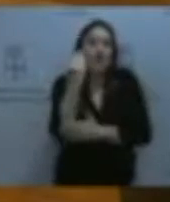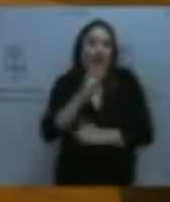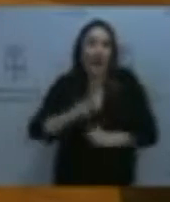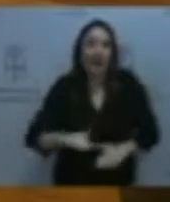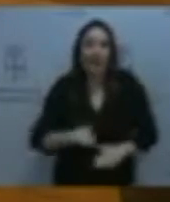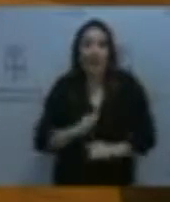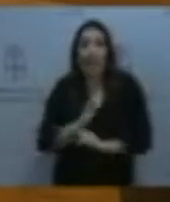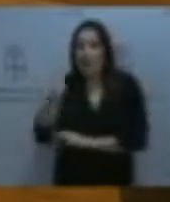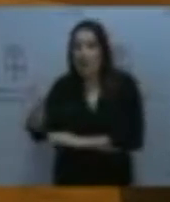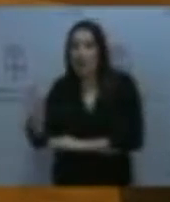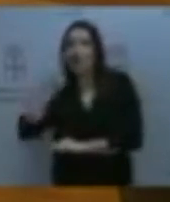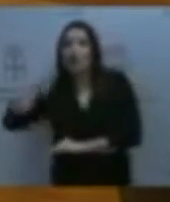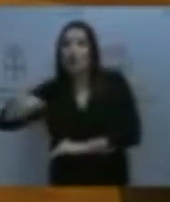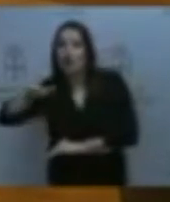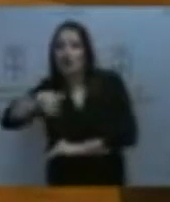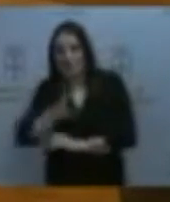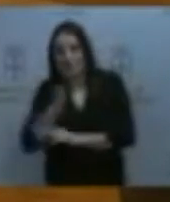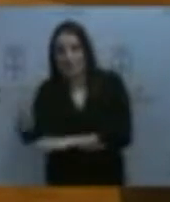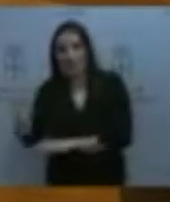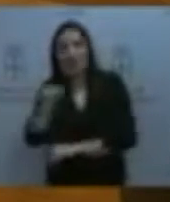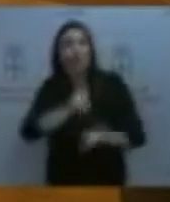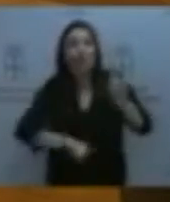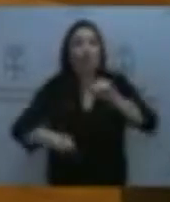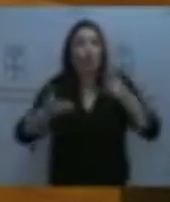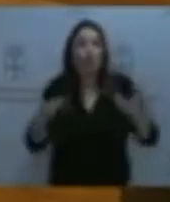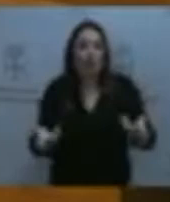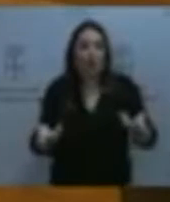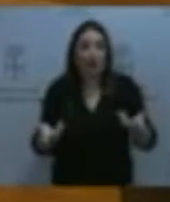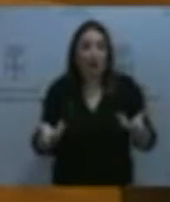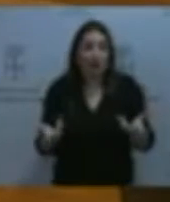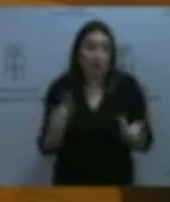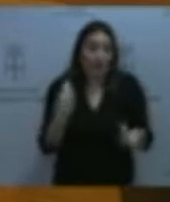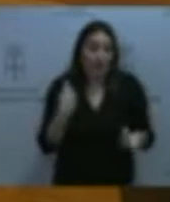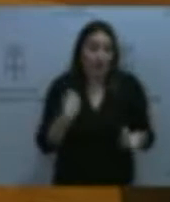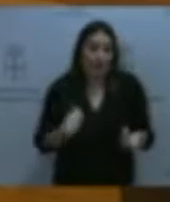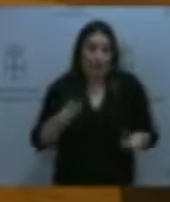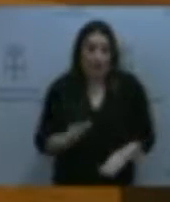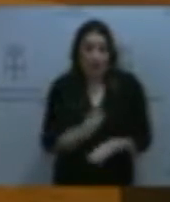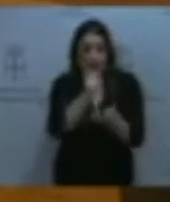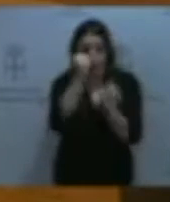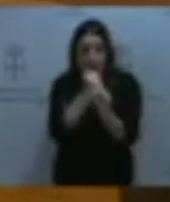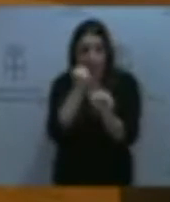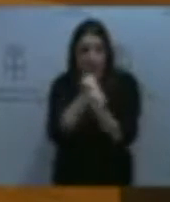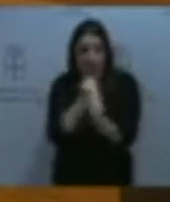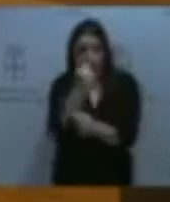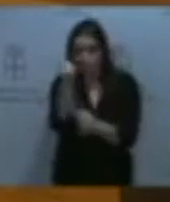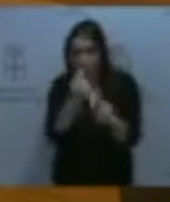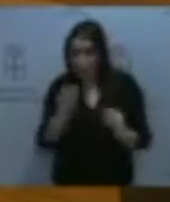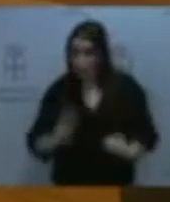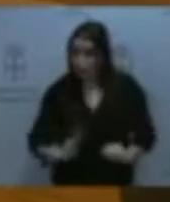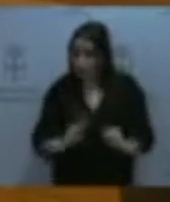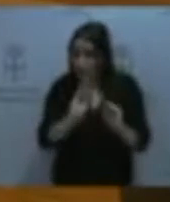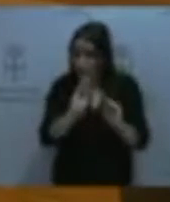reconozcan los méritos. Y el problema ye que, tal y como diseñaron la bolsa de empleo, a estas